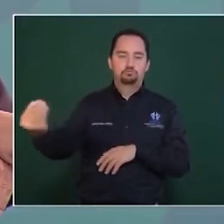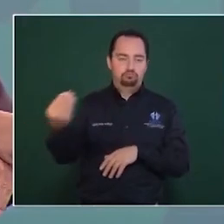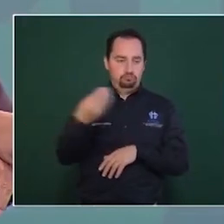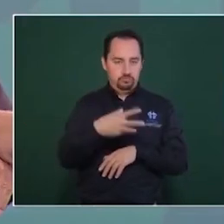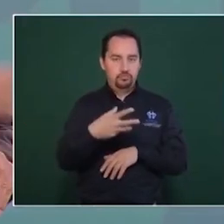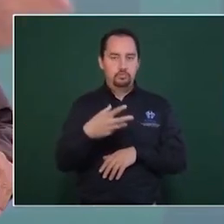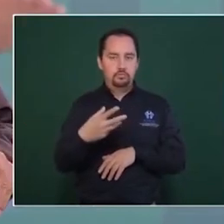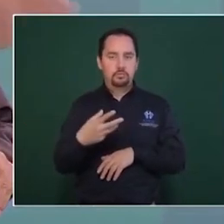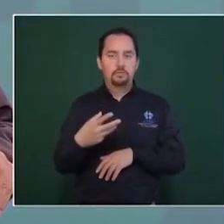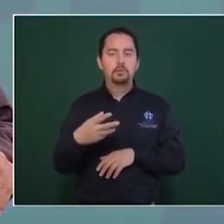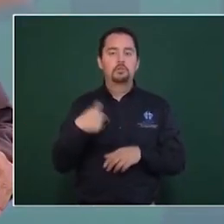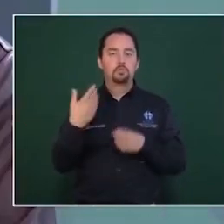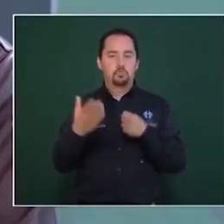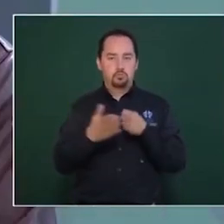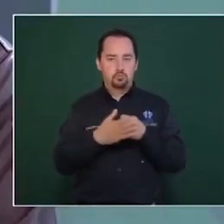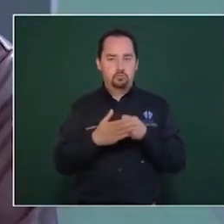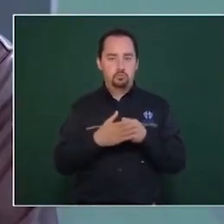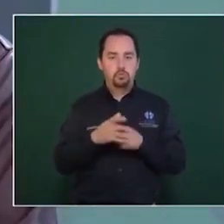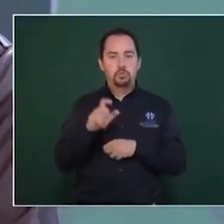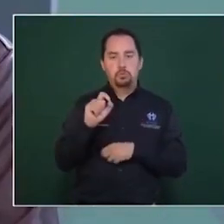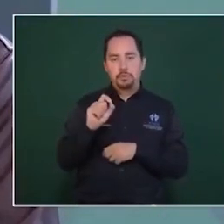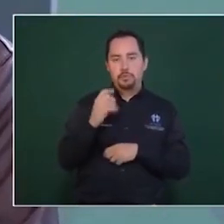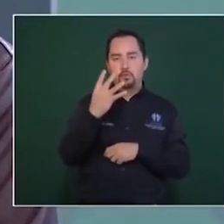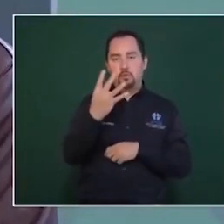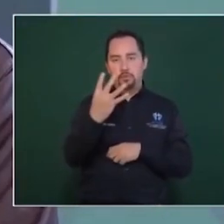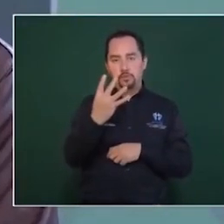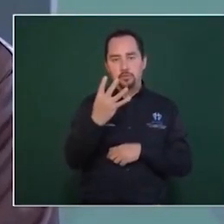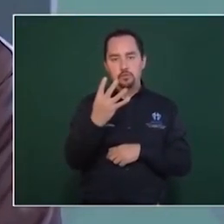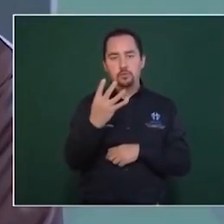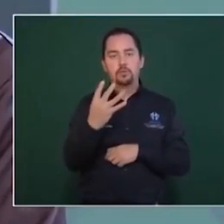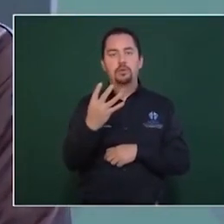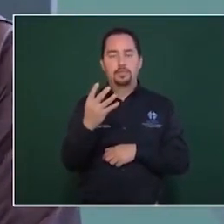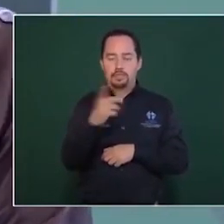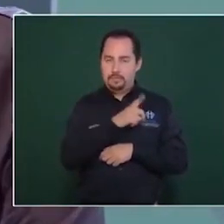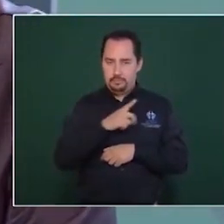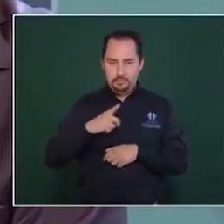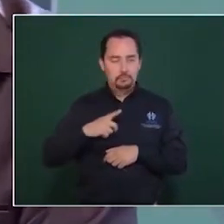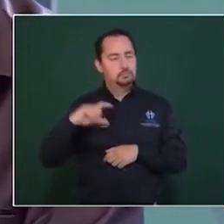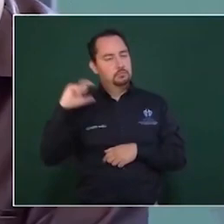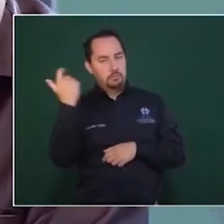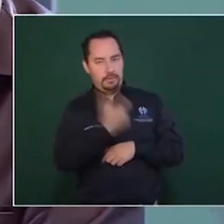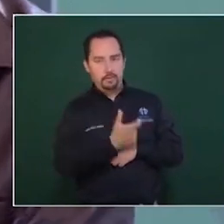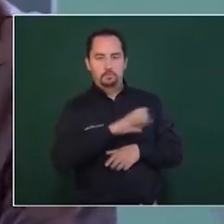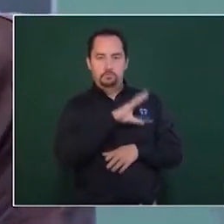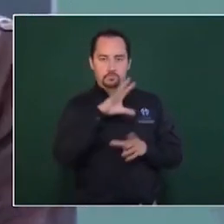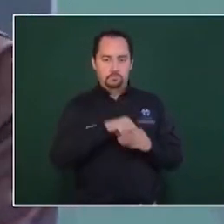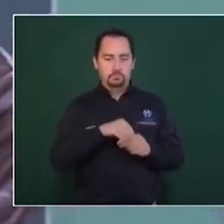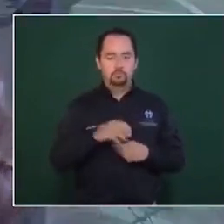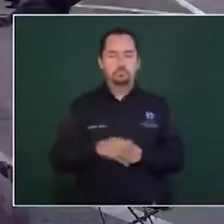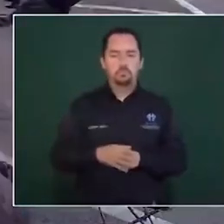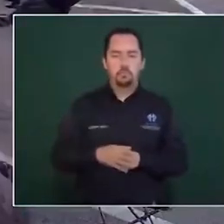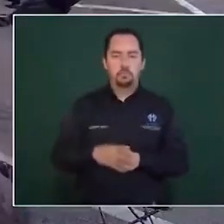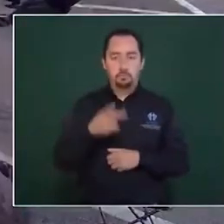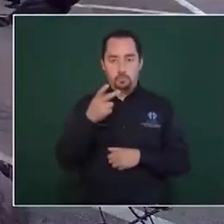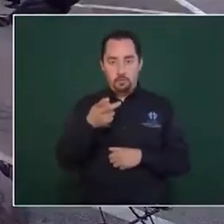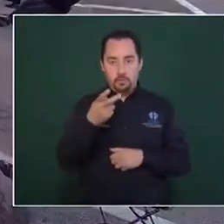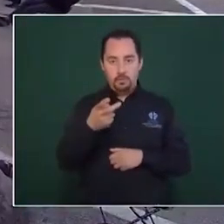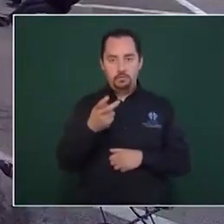y va a entregar antes del 24 los 200 millones de dólares. Y de ahí es que estamos